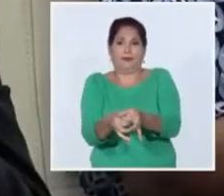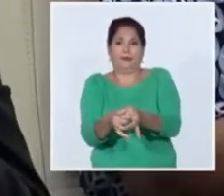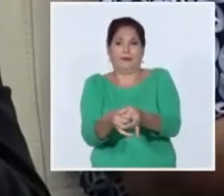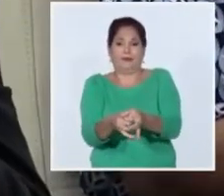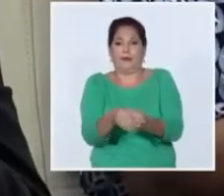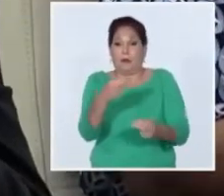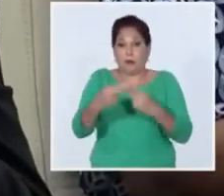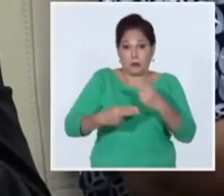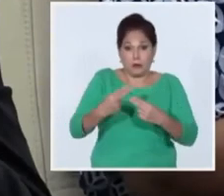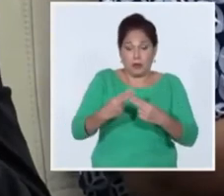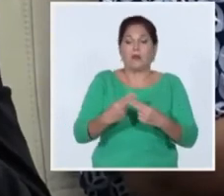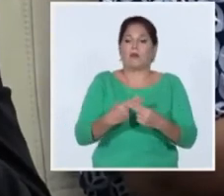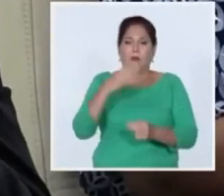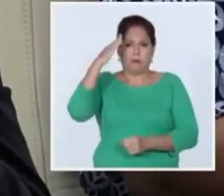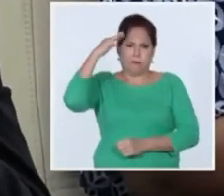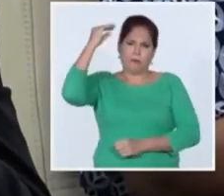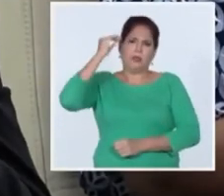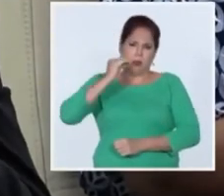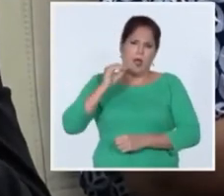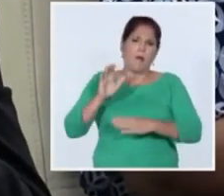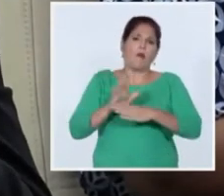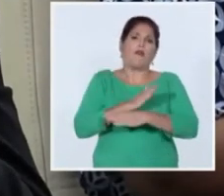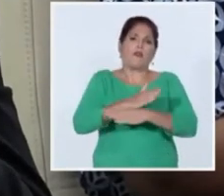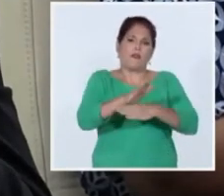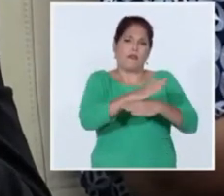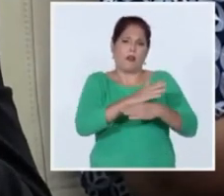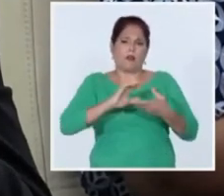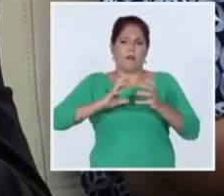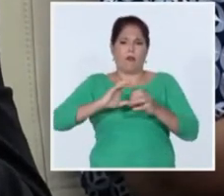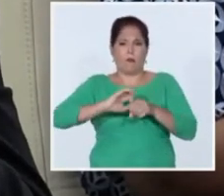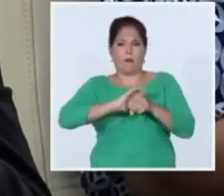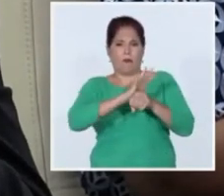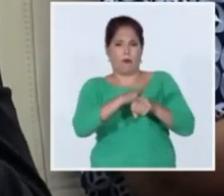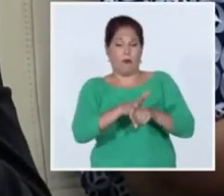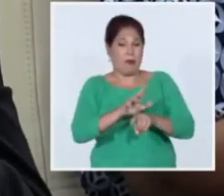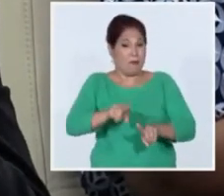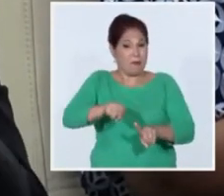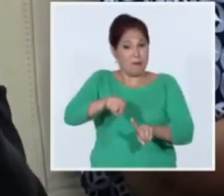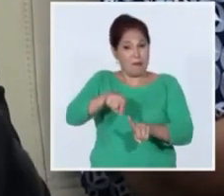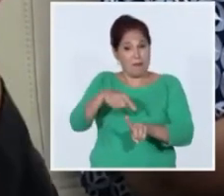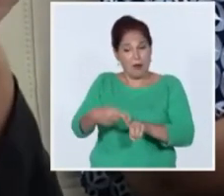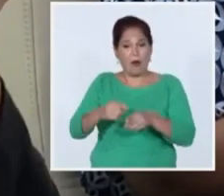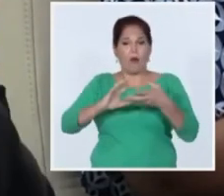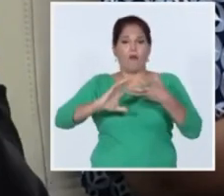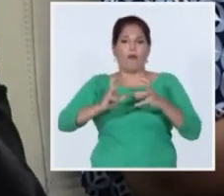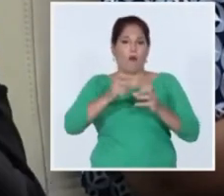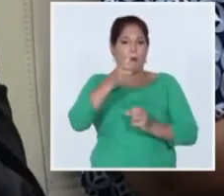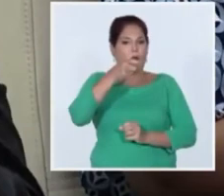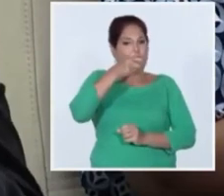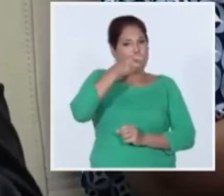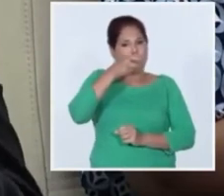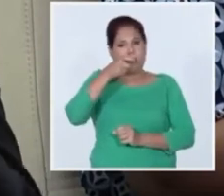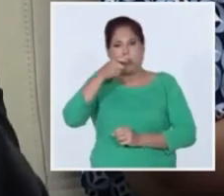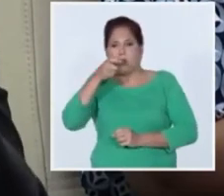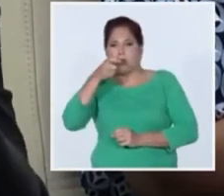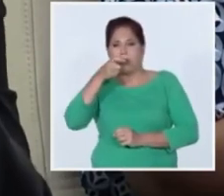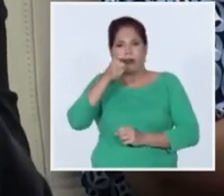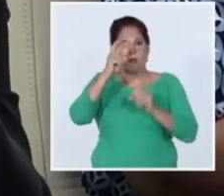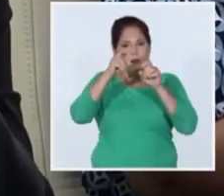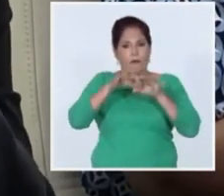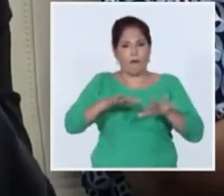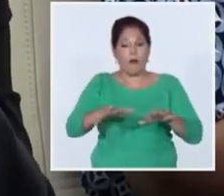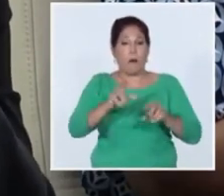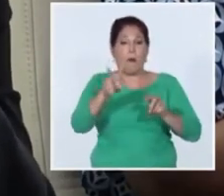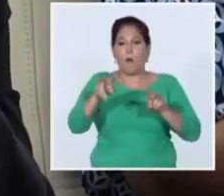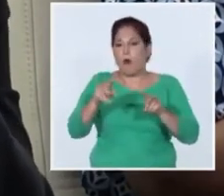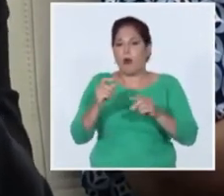en sentido de las variaciones delante y además con un sistema de vigilancia microbiológico fundamentado en la búsqueda